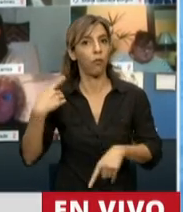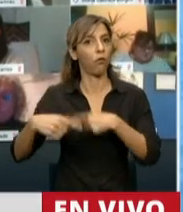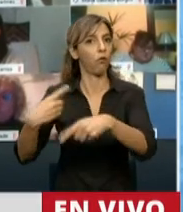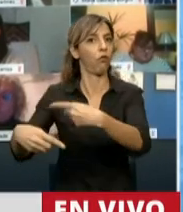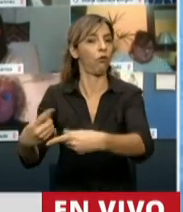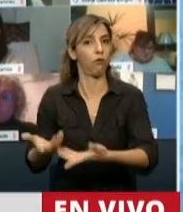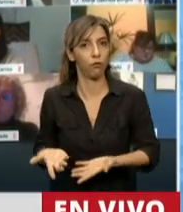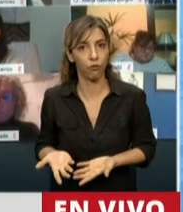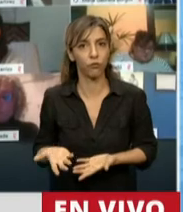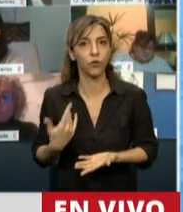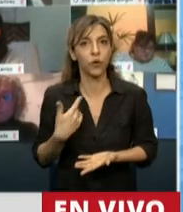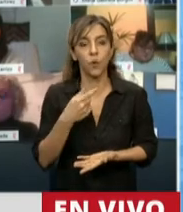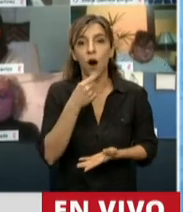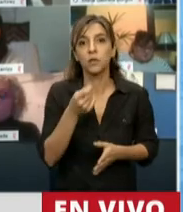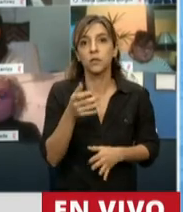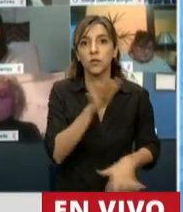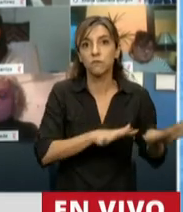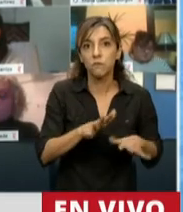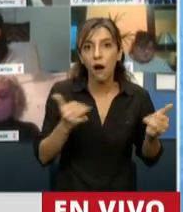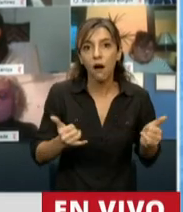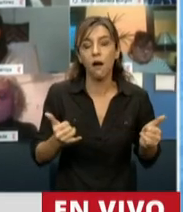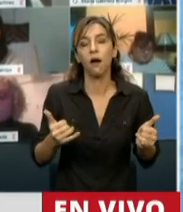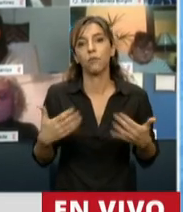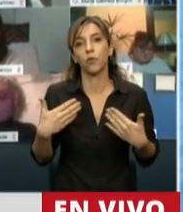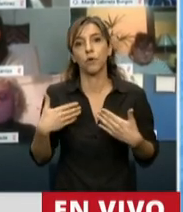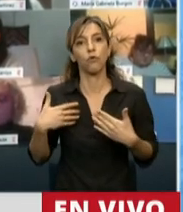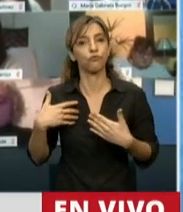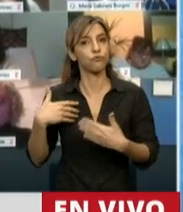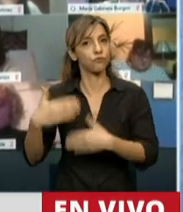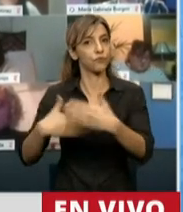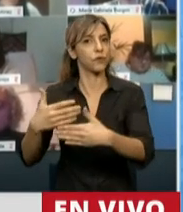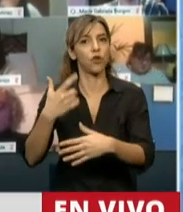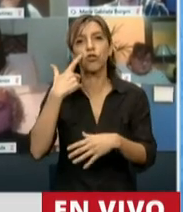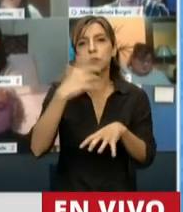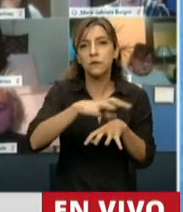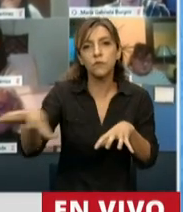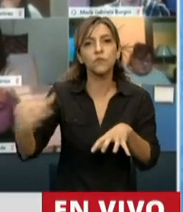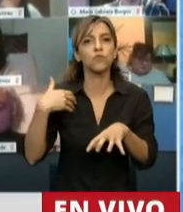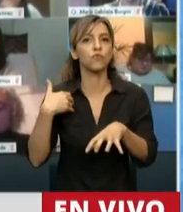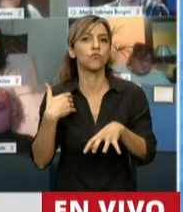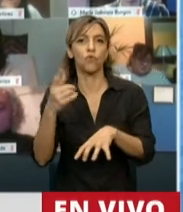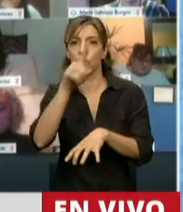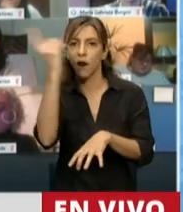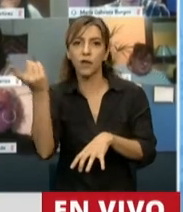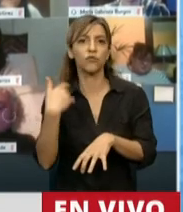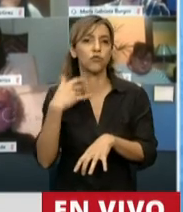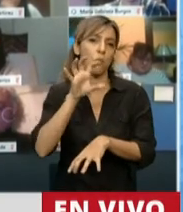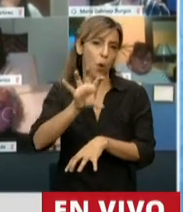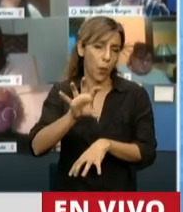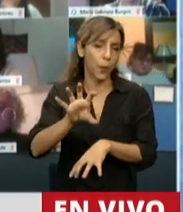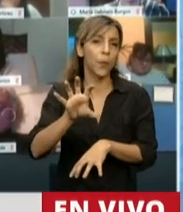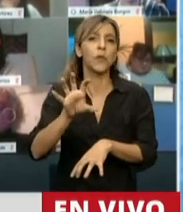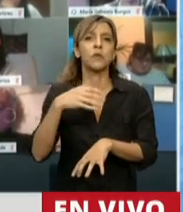importantes para el desarrollo y en la vida institucional y social de la provincia de San Juan y principalmente